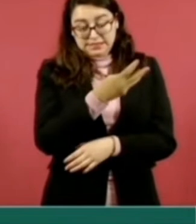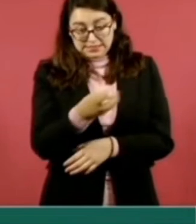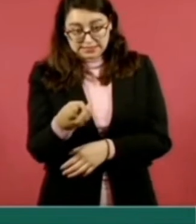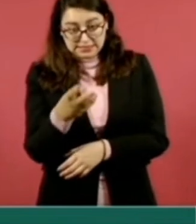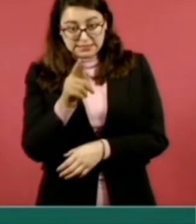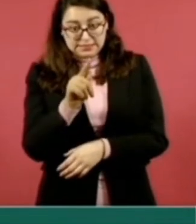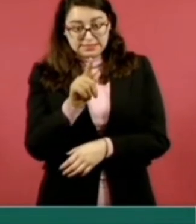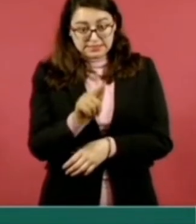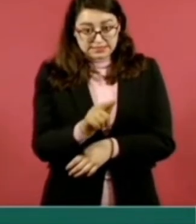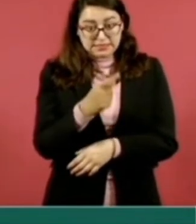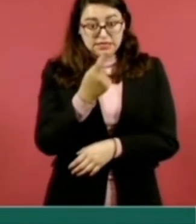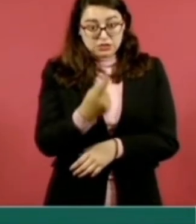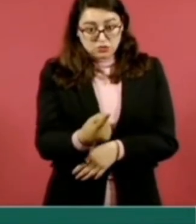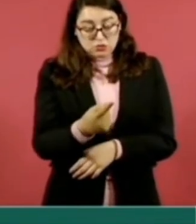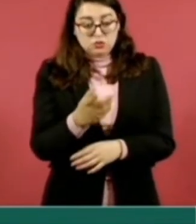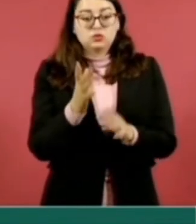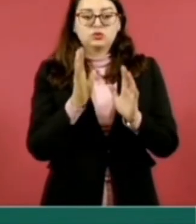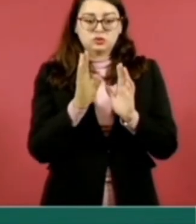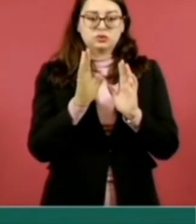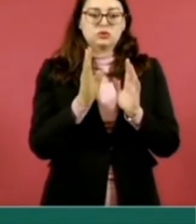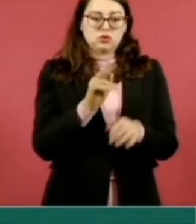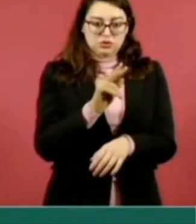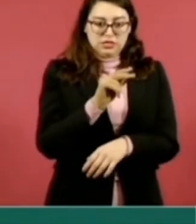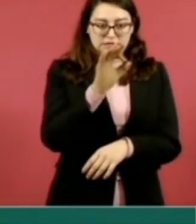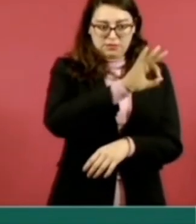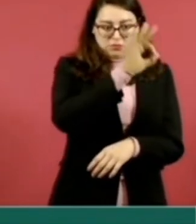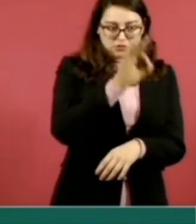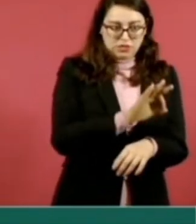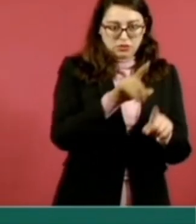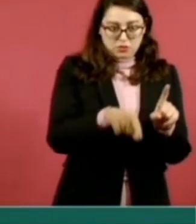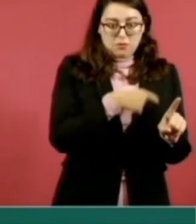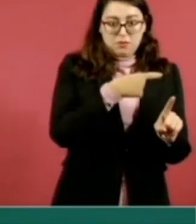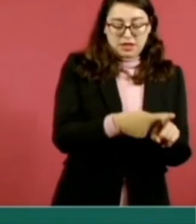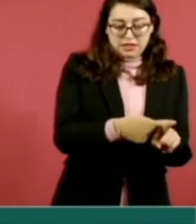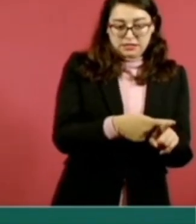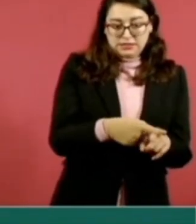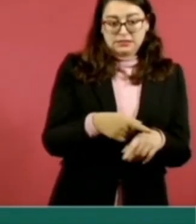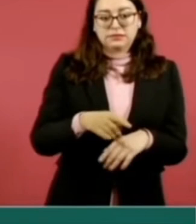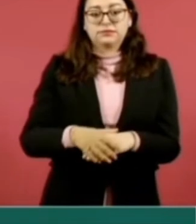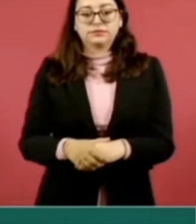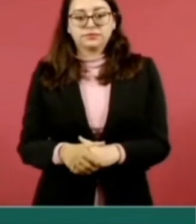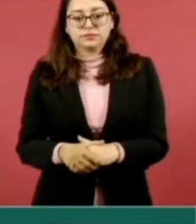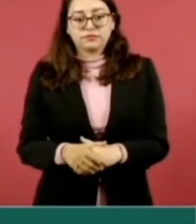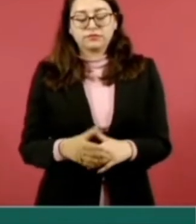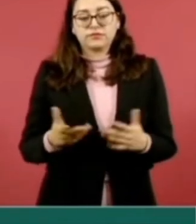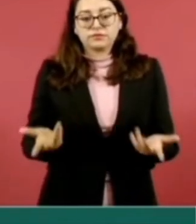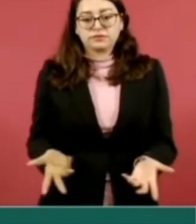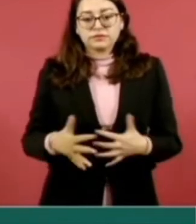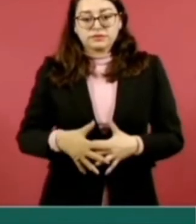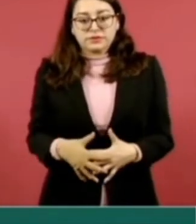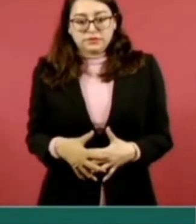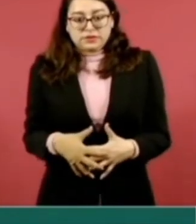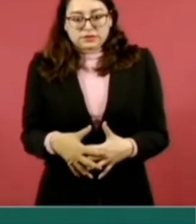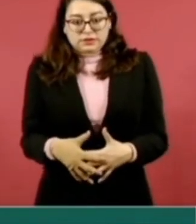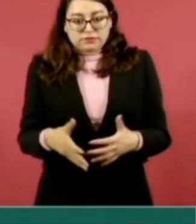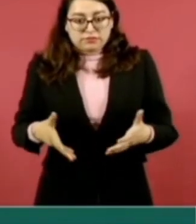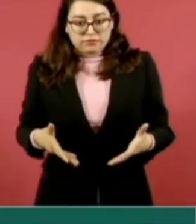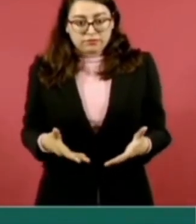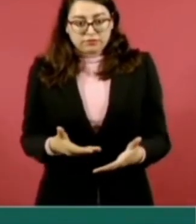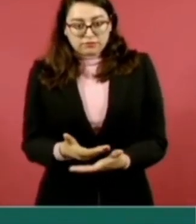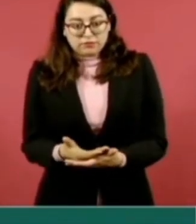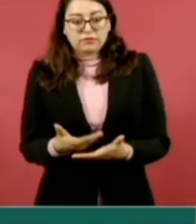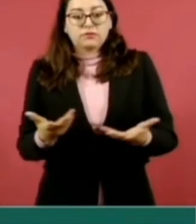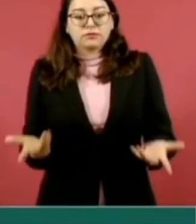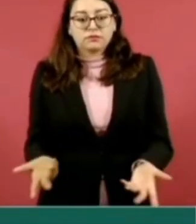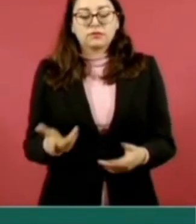este último trimestre ya con IMSS-Bienestar. Y los partos atendidos pasaron de 296 a 592. Lo